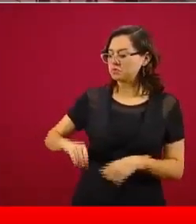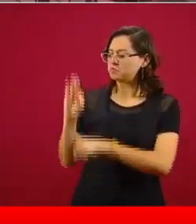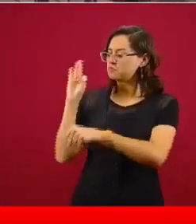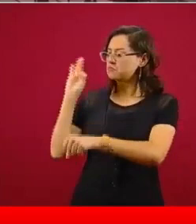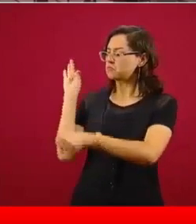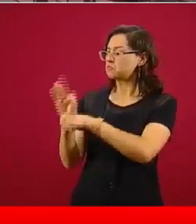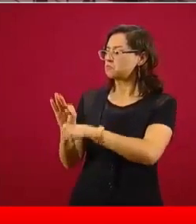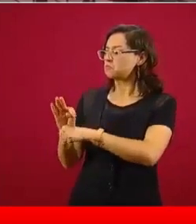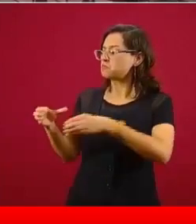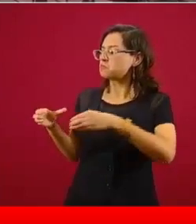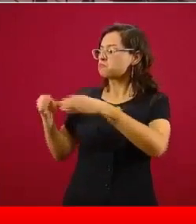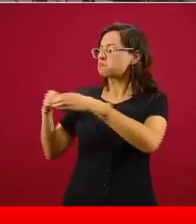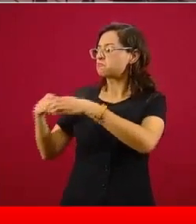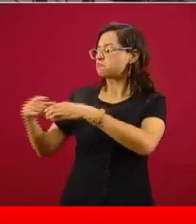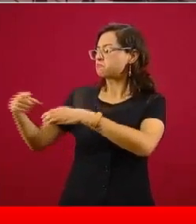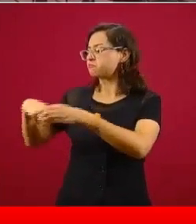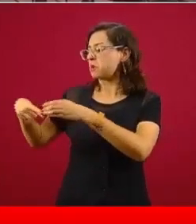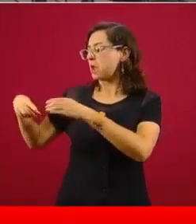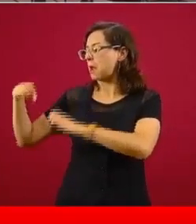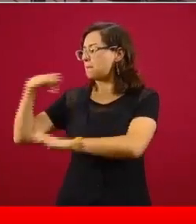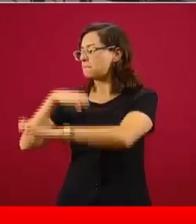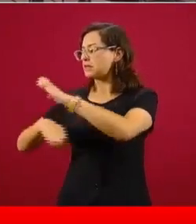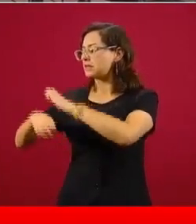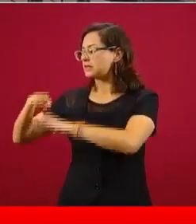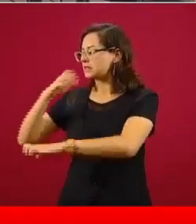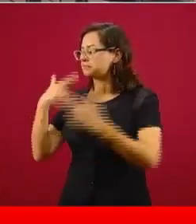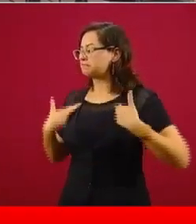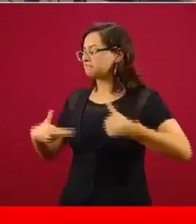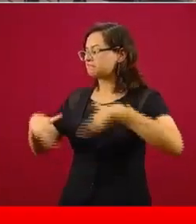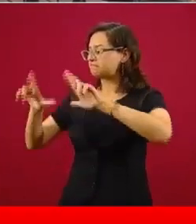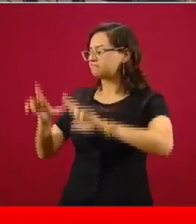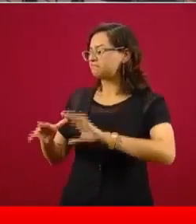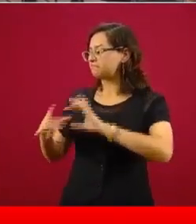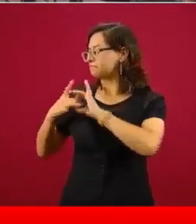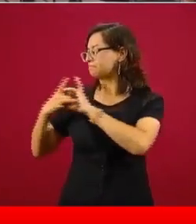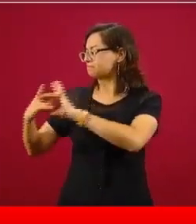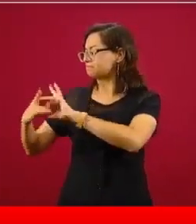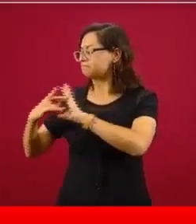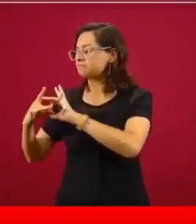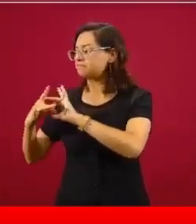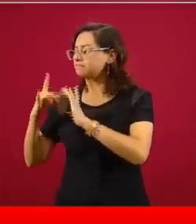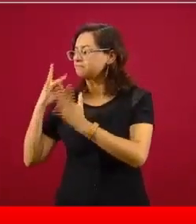si el gobierno es de todos,